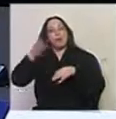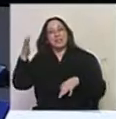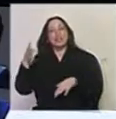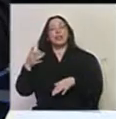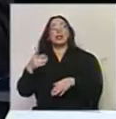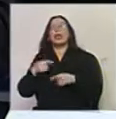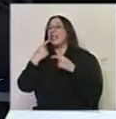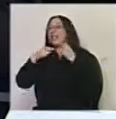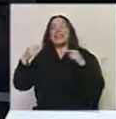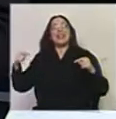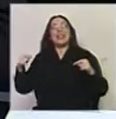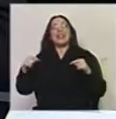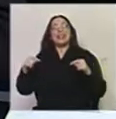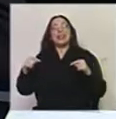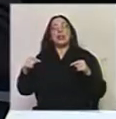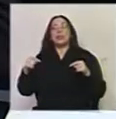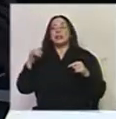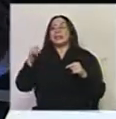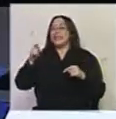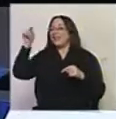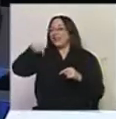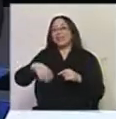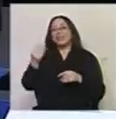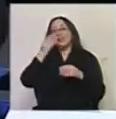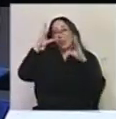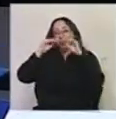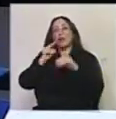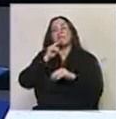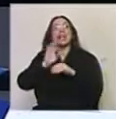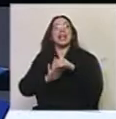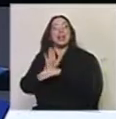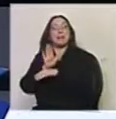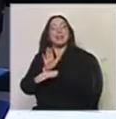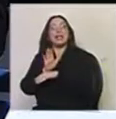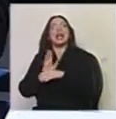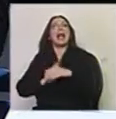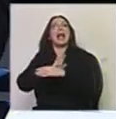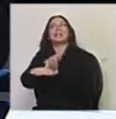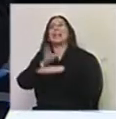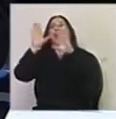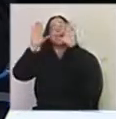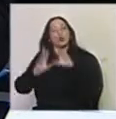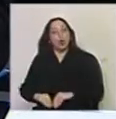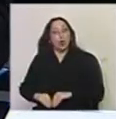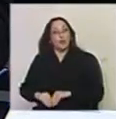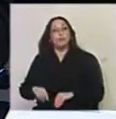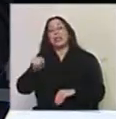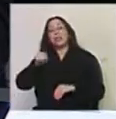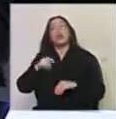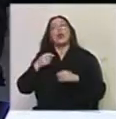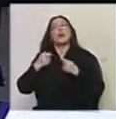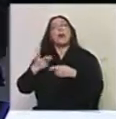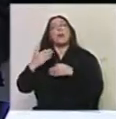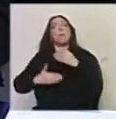o sea, indistintamente si ellos vienen el sábado a la noche o el viernes de la mañana, acceden a todo y eso ha generado también un movimiento